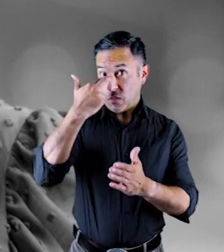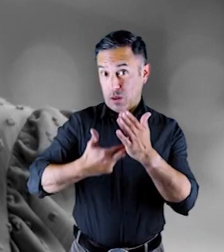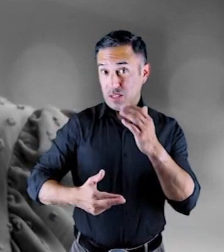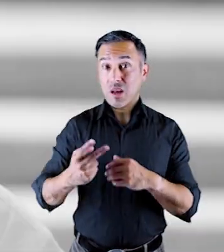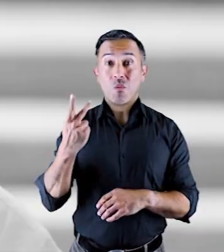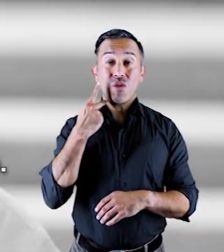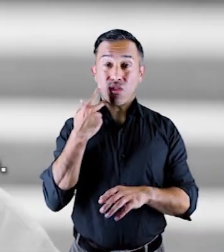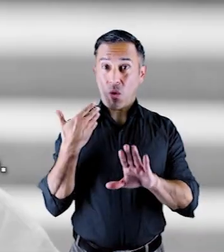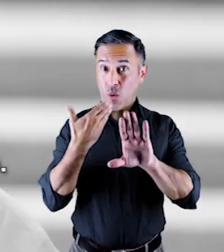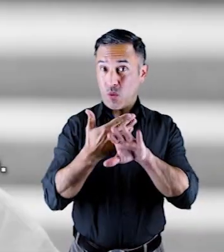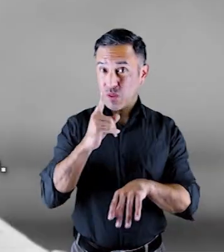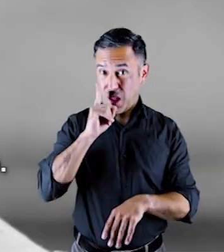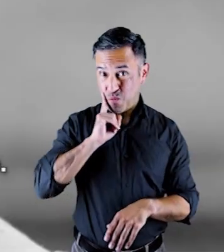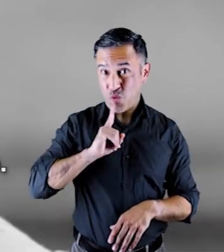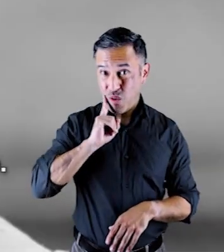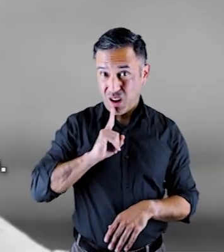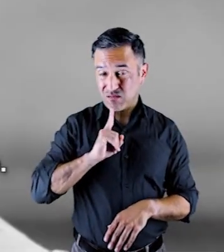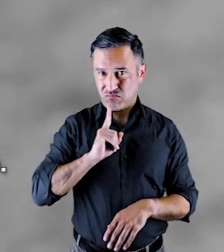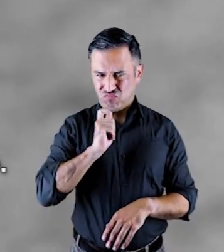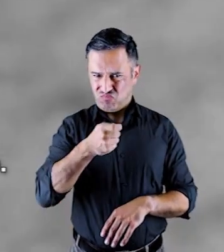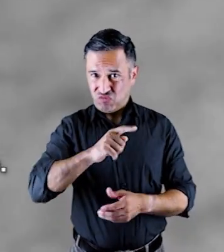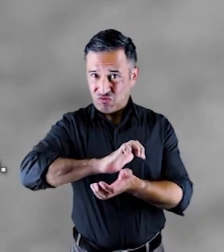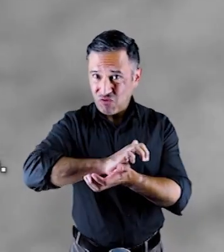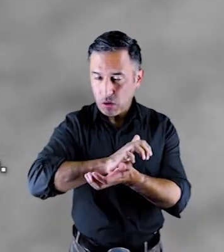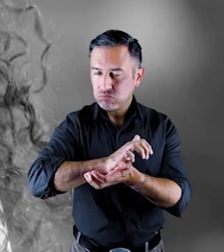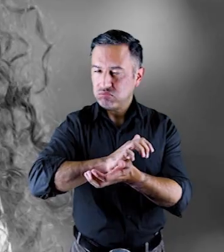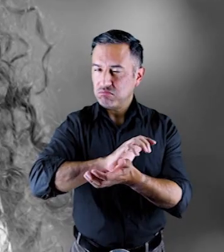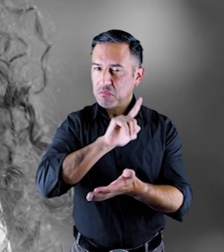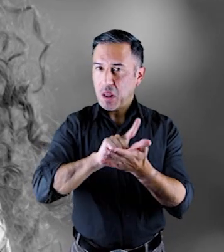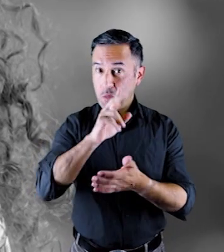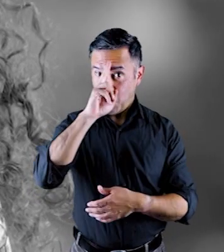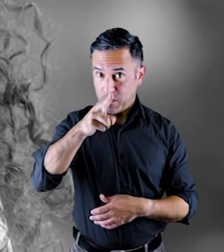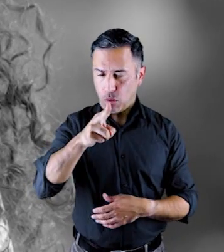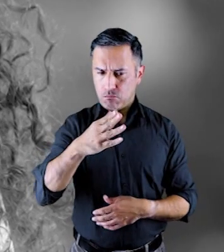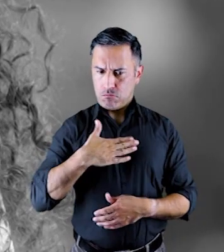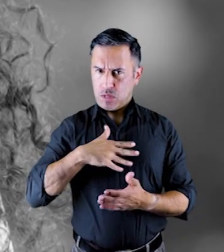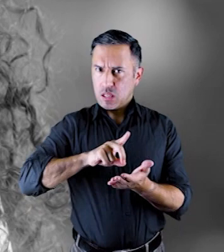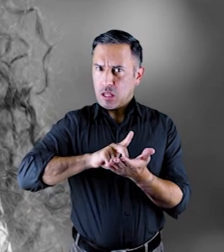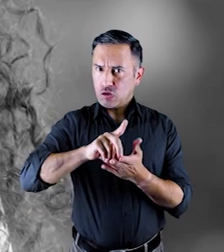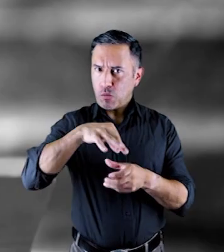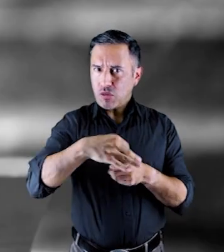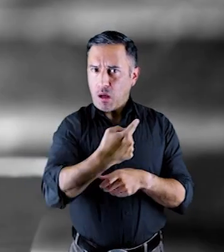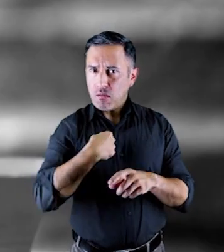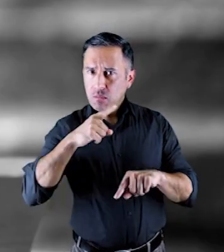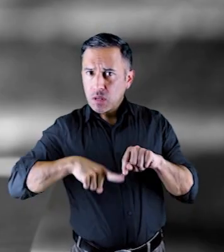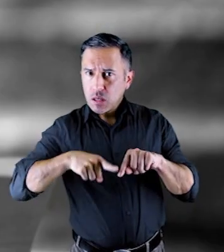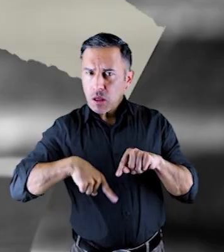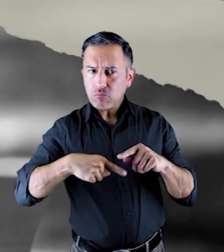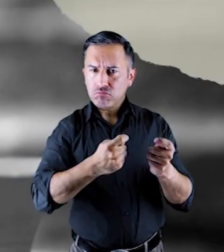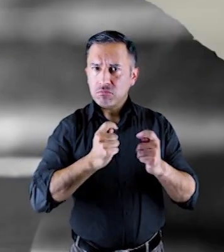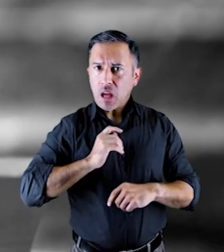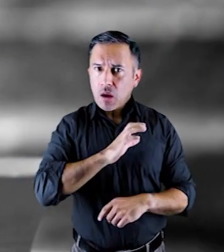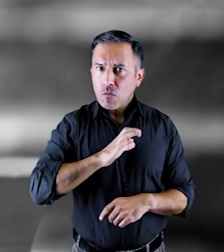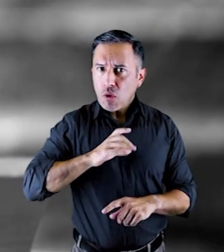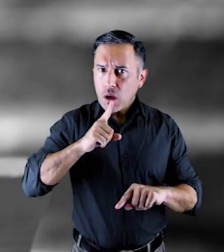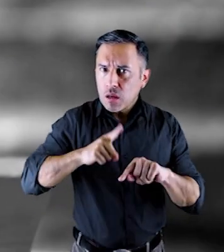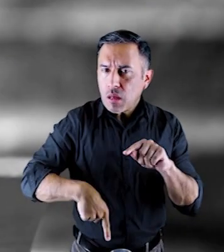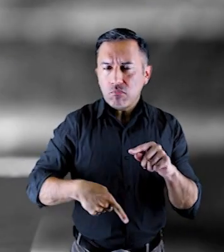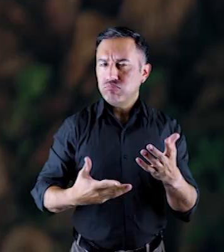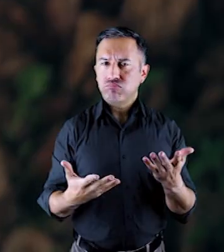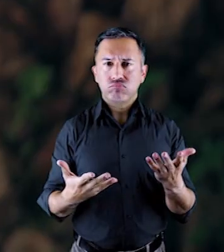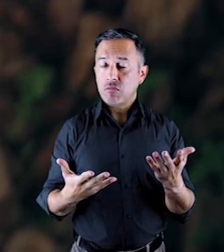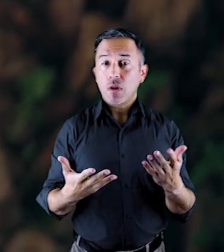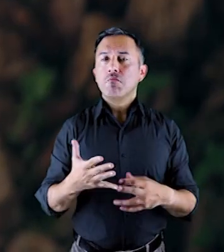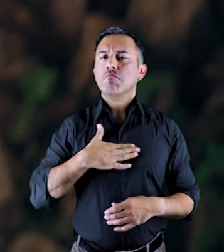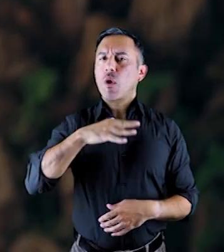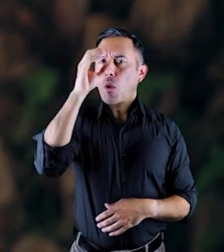La violencia política contra las mujeres en razón de género es un delito. No solo nos arranca el derecho a votar, a postularnos por un cargo o a ejercerlo.